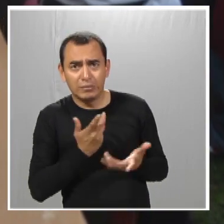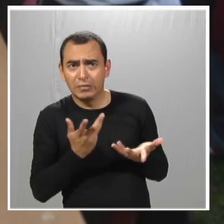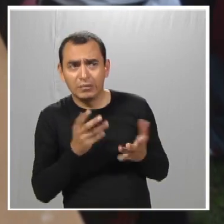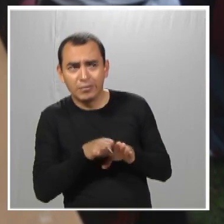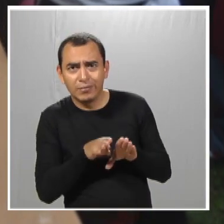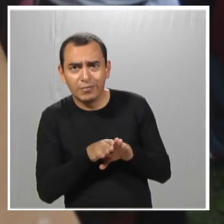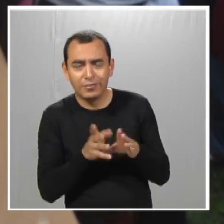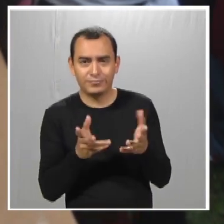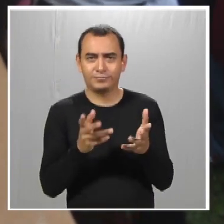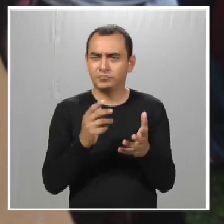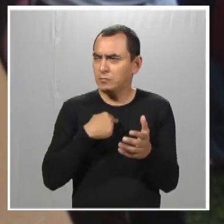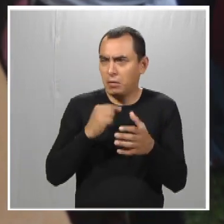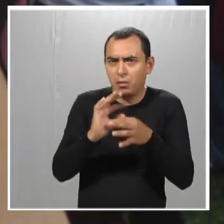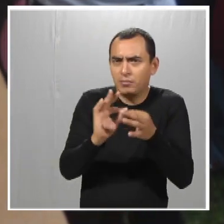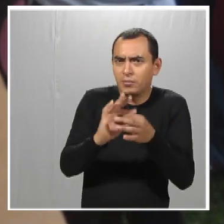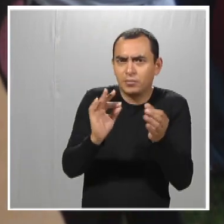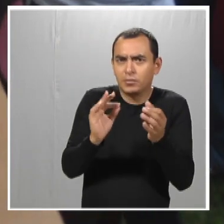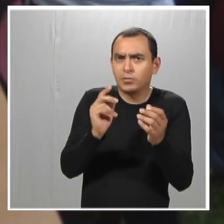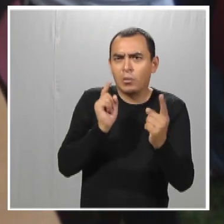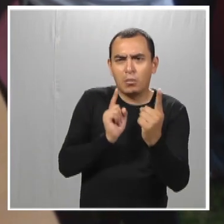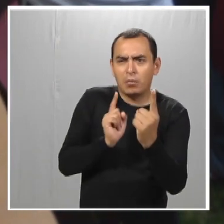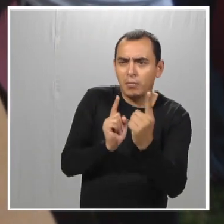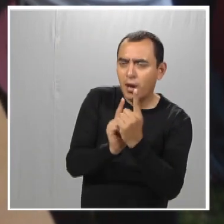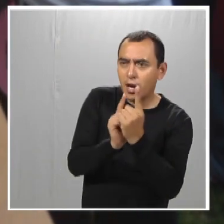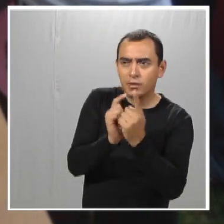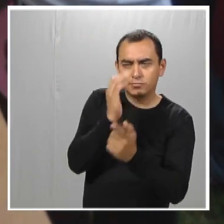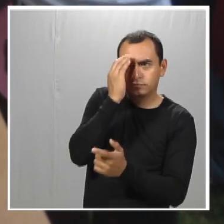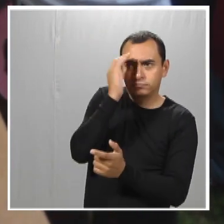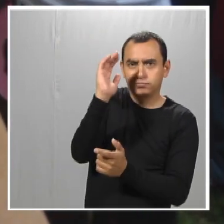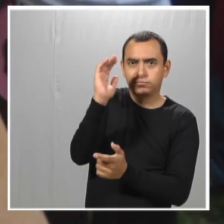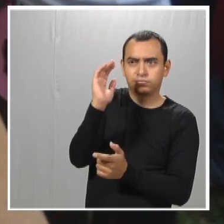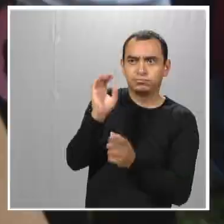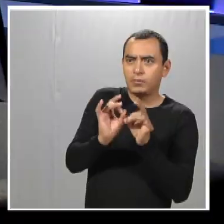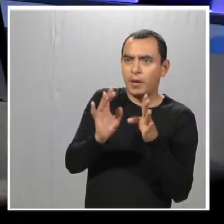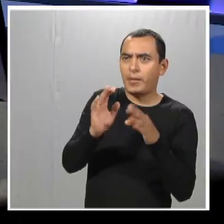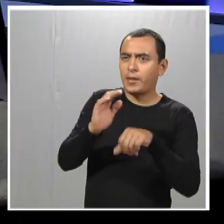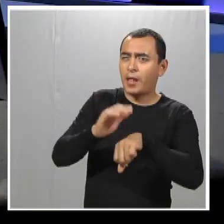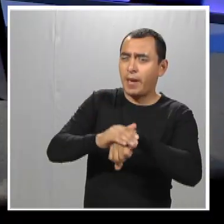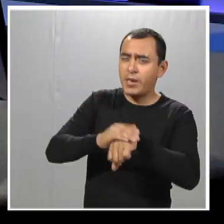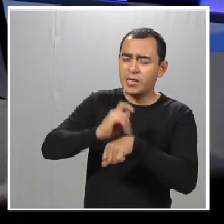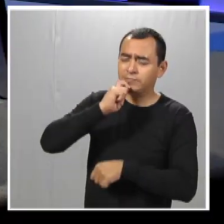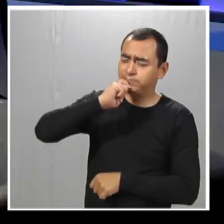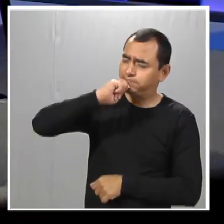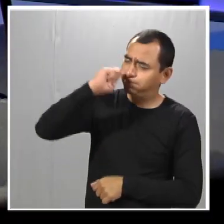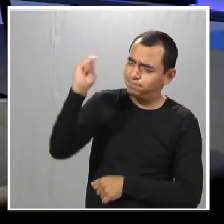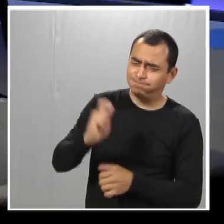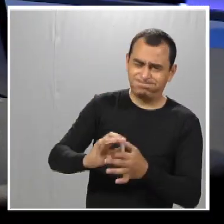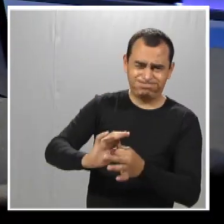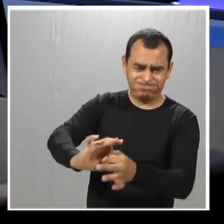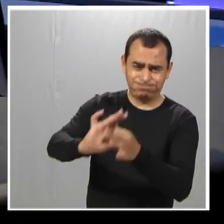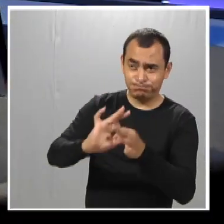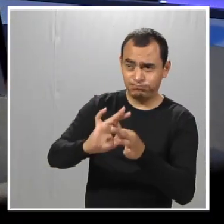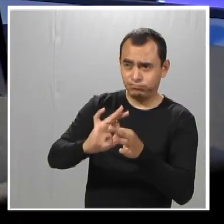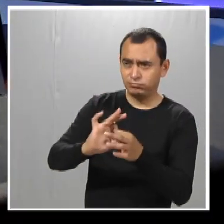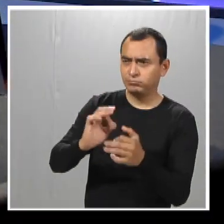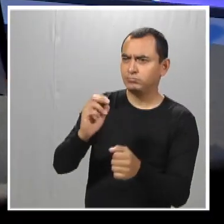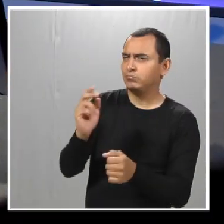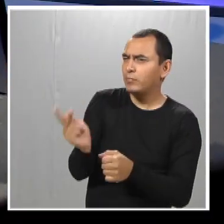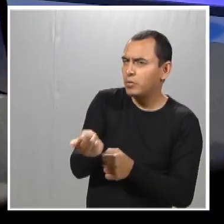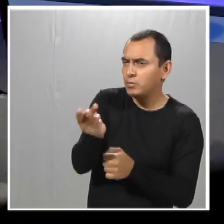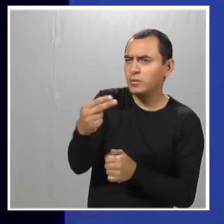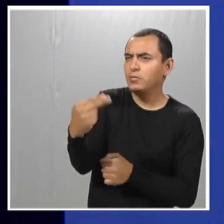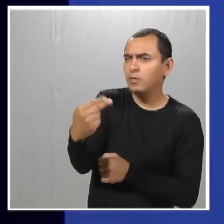yo les digo, como cuando tú llegas con alguien y no lo conoces y de pronto se vuelve tu mejor amigo, así, primero pregúntale el nombre,